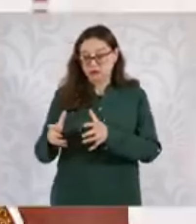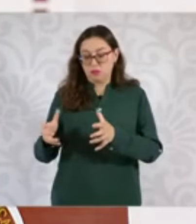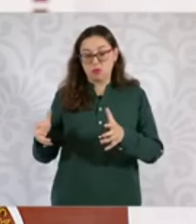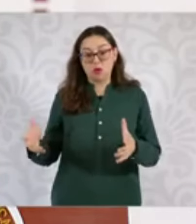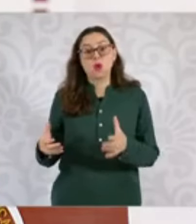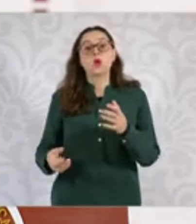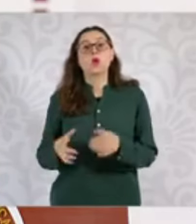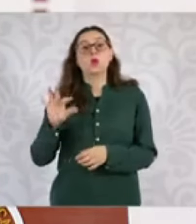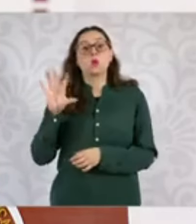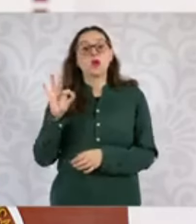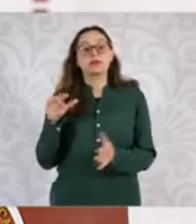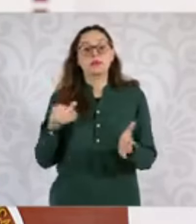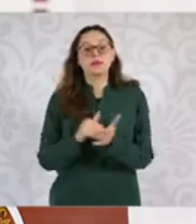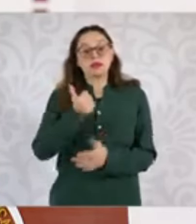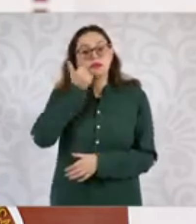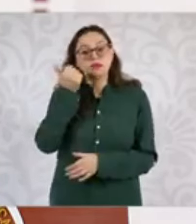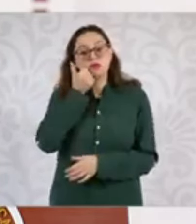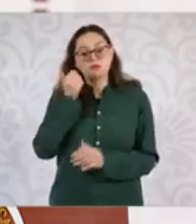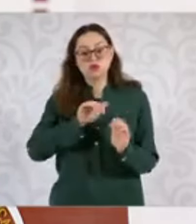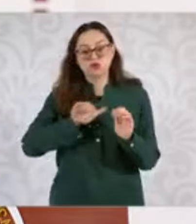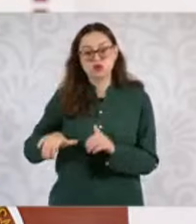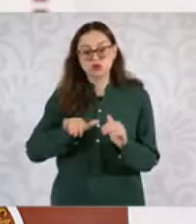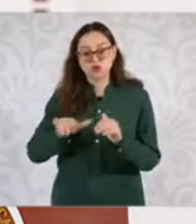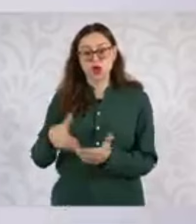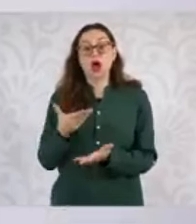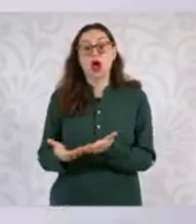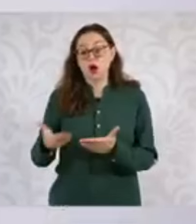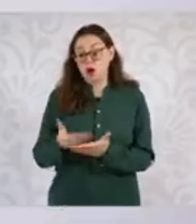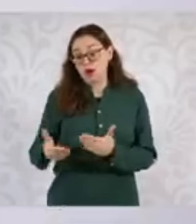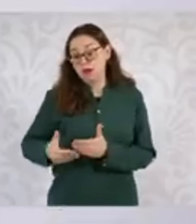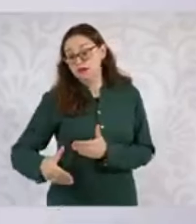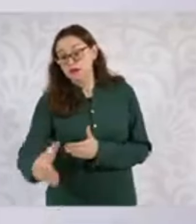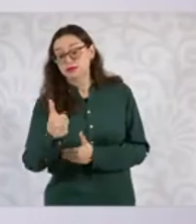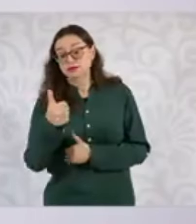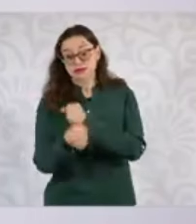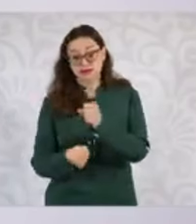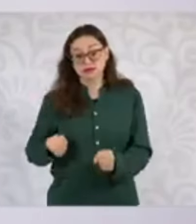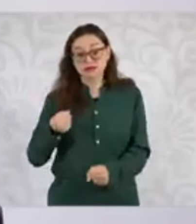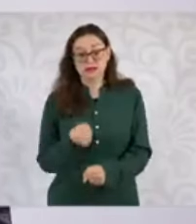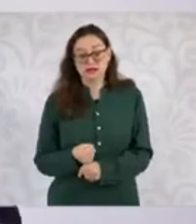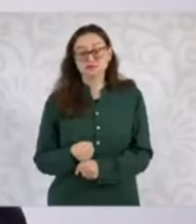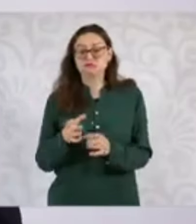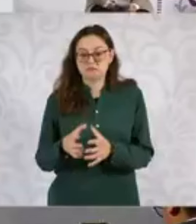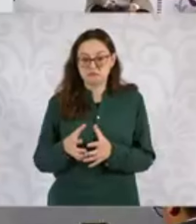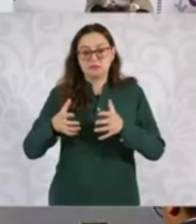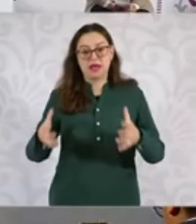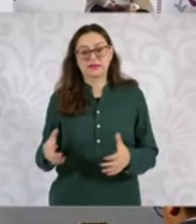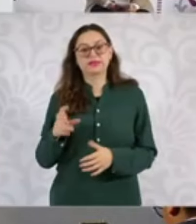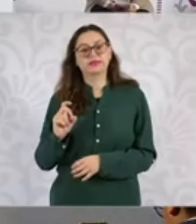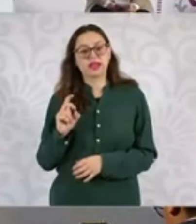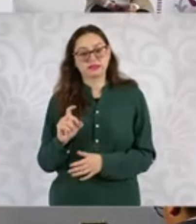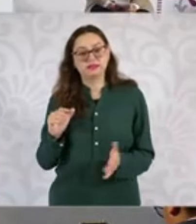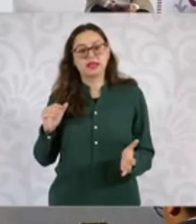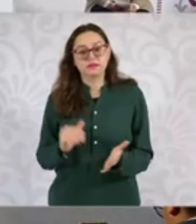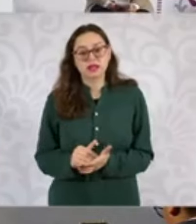lugares su matrícula y ahora se pone el reto de que en estos seis años crezca a 30 mil, con lo que el